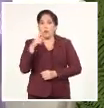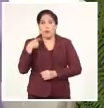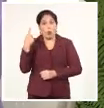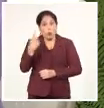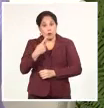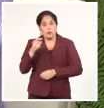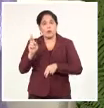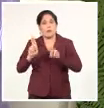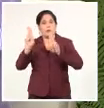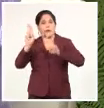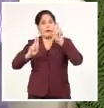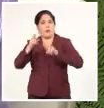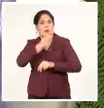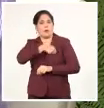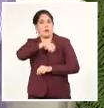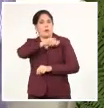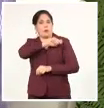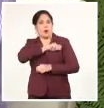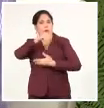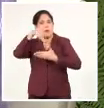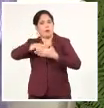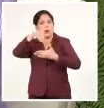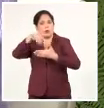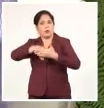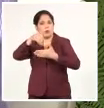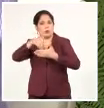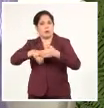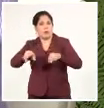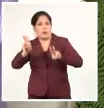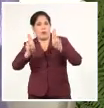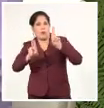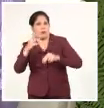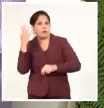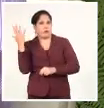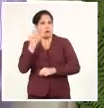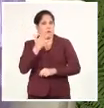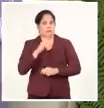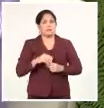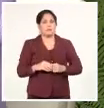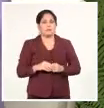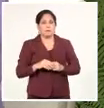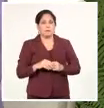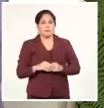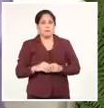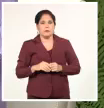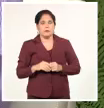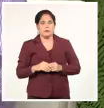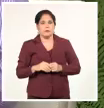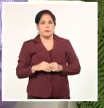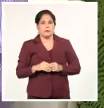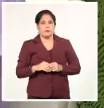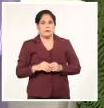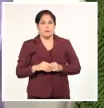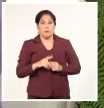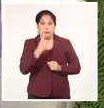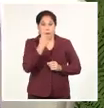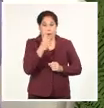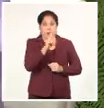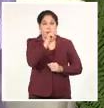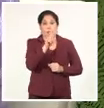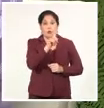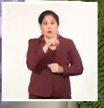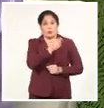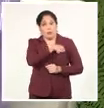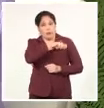importancia que tenía para nosotros desde el punto de vista social a dos procesos de participación popular, una consulta